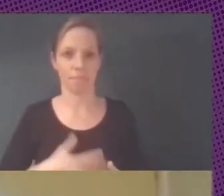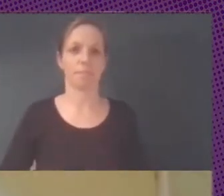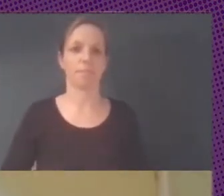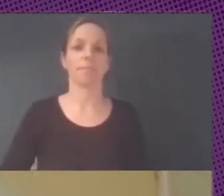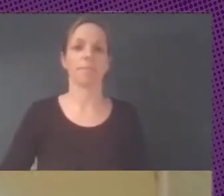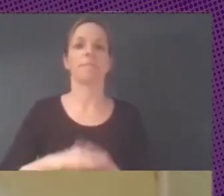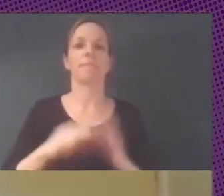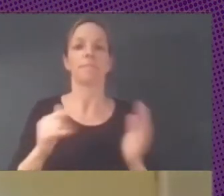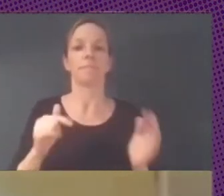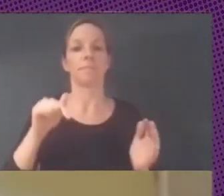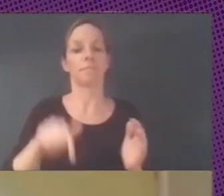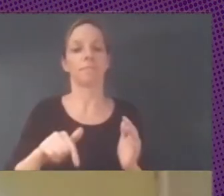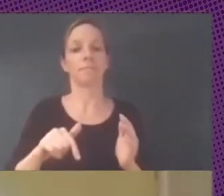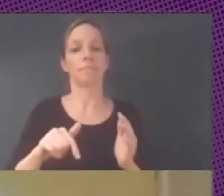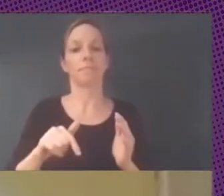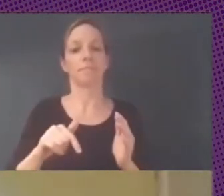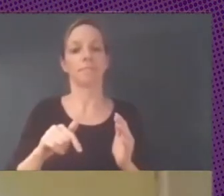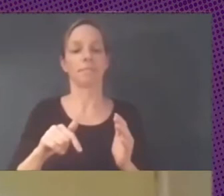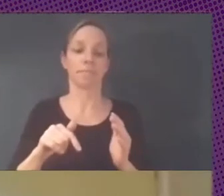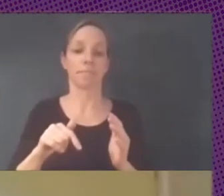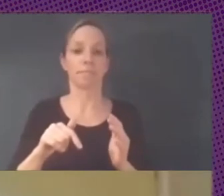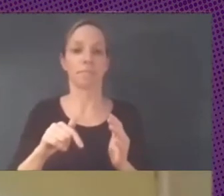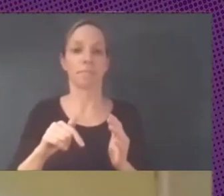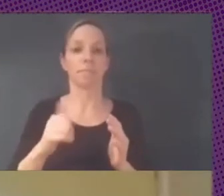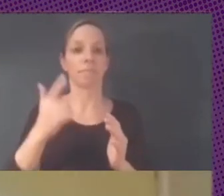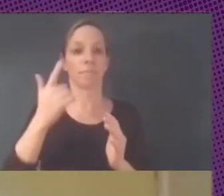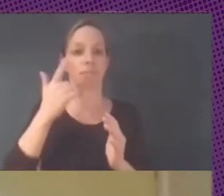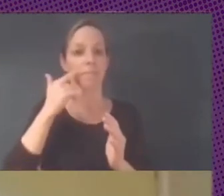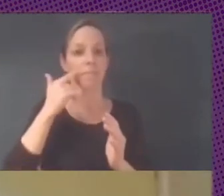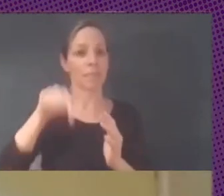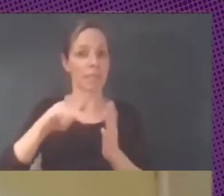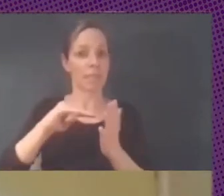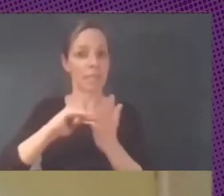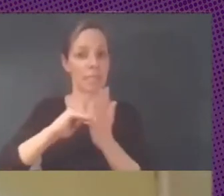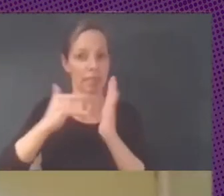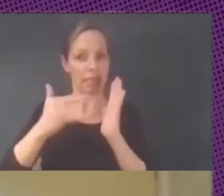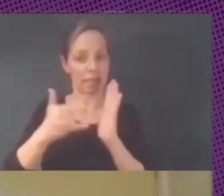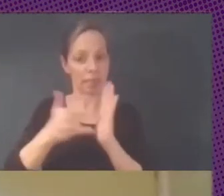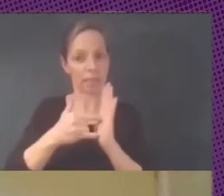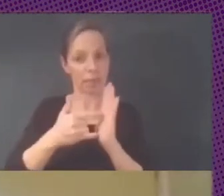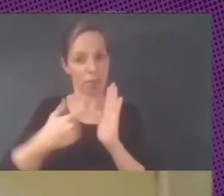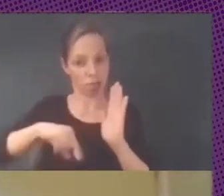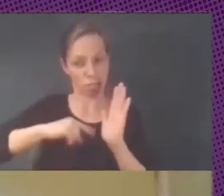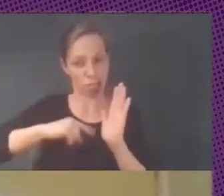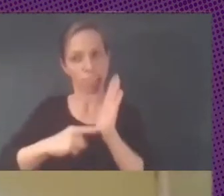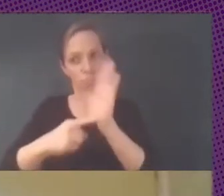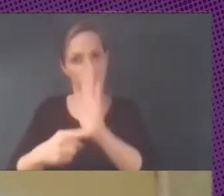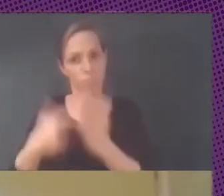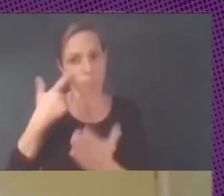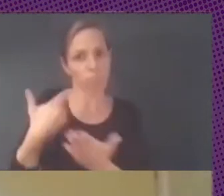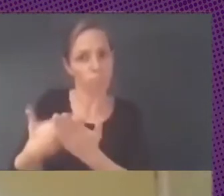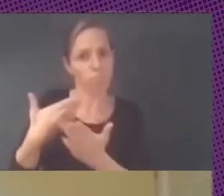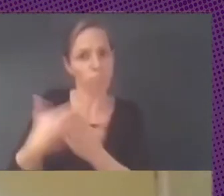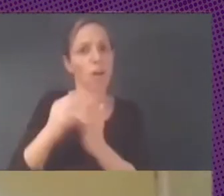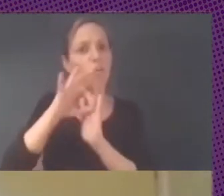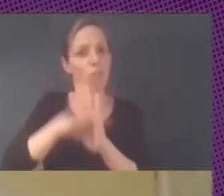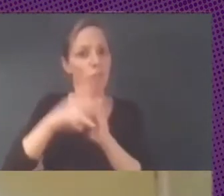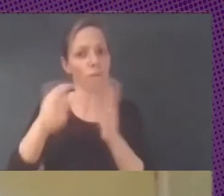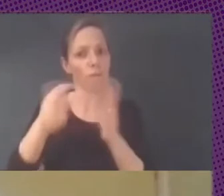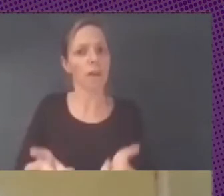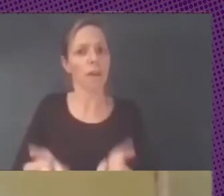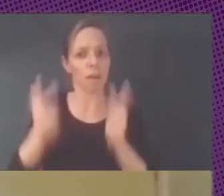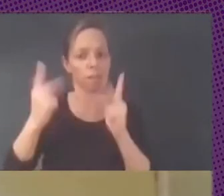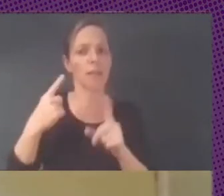grandes sistemas mismo en enloquecer el software libre logró hacer todo con